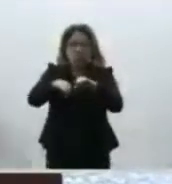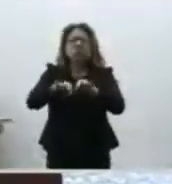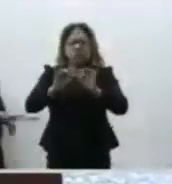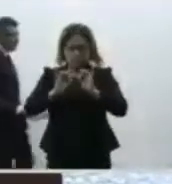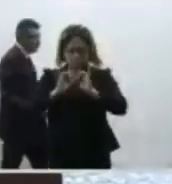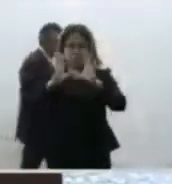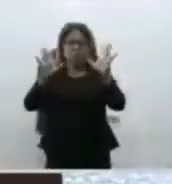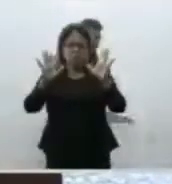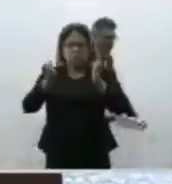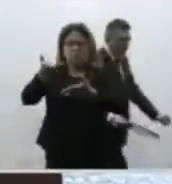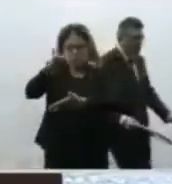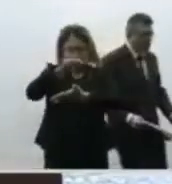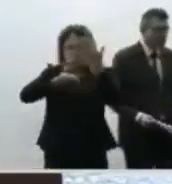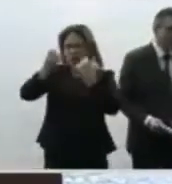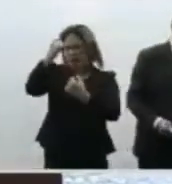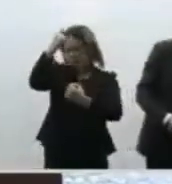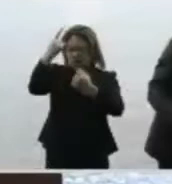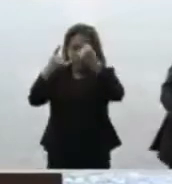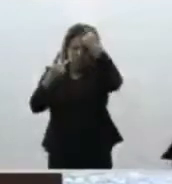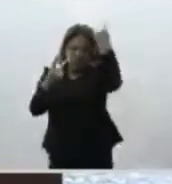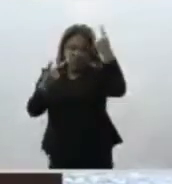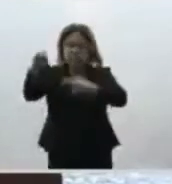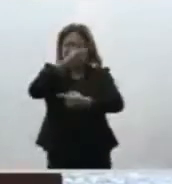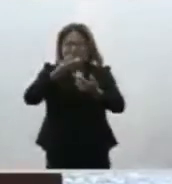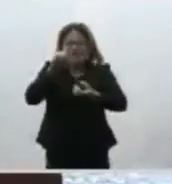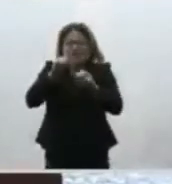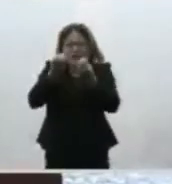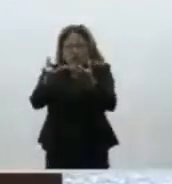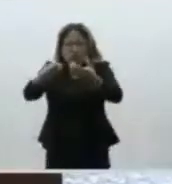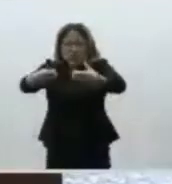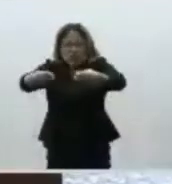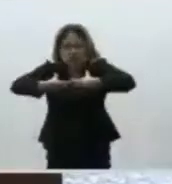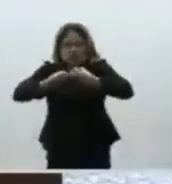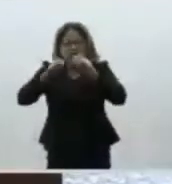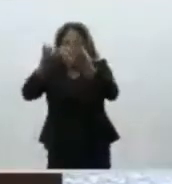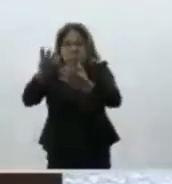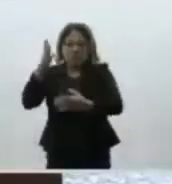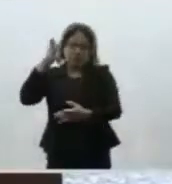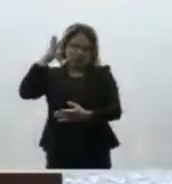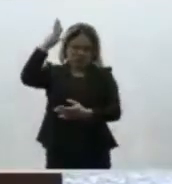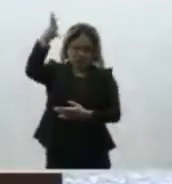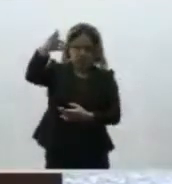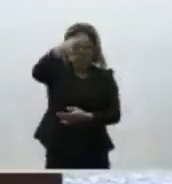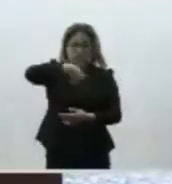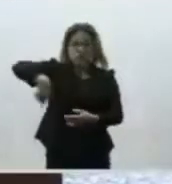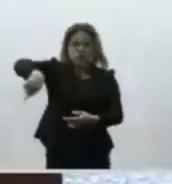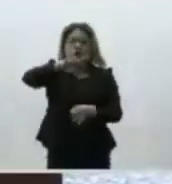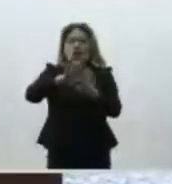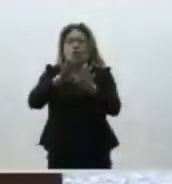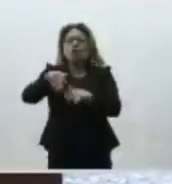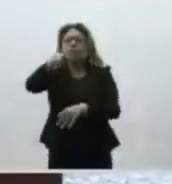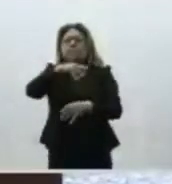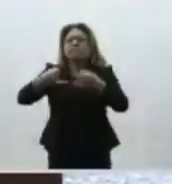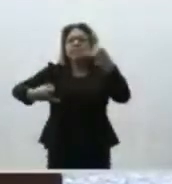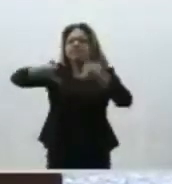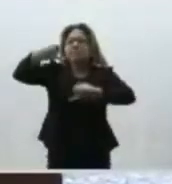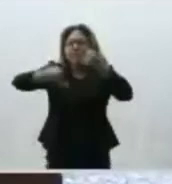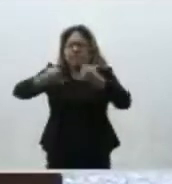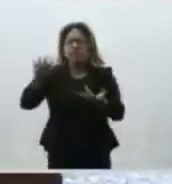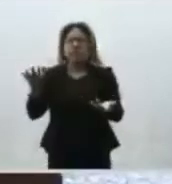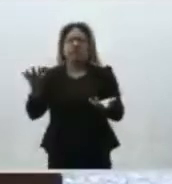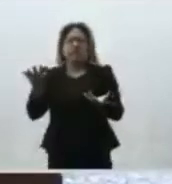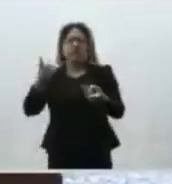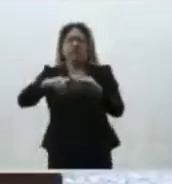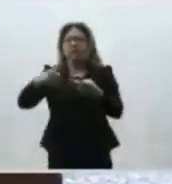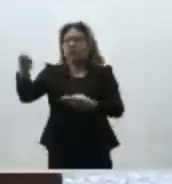realizar un intercambio de ideas que enriquezca precisamente la visión de quienes juzgamos de quienes somos operadores jurídicos de